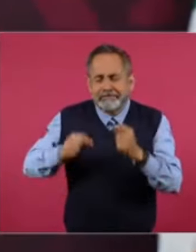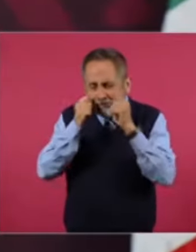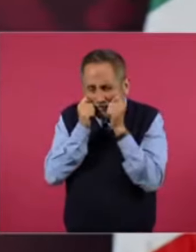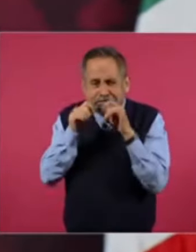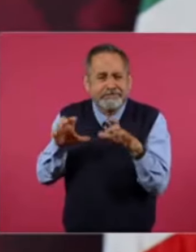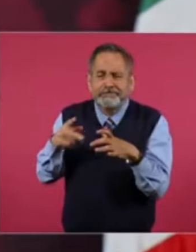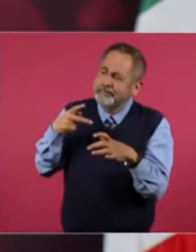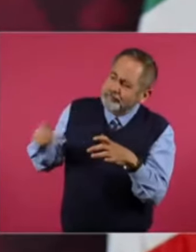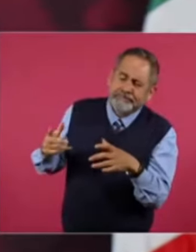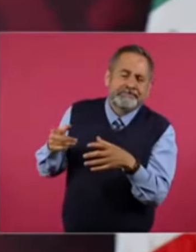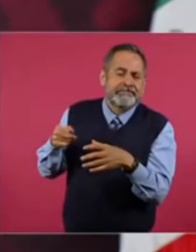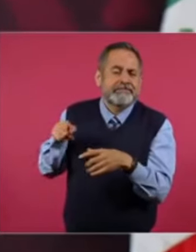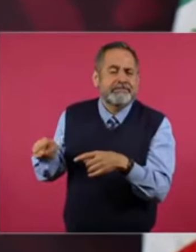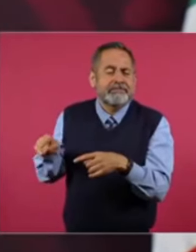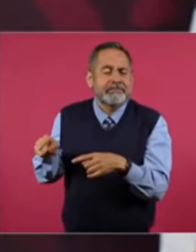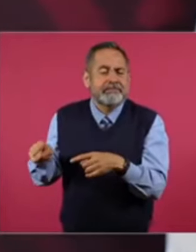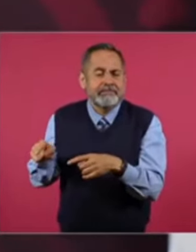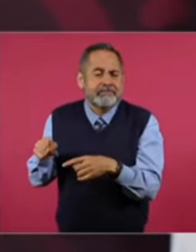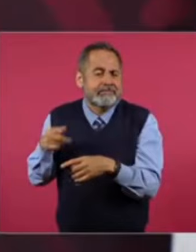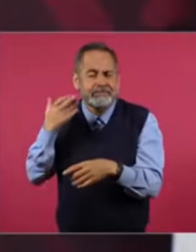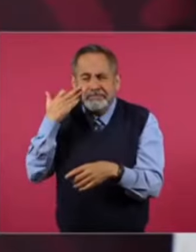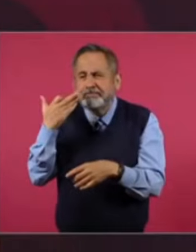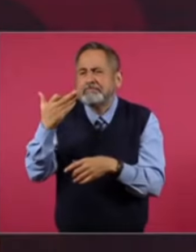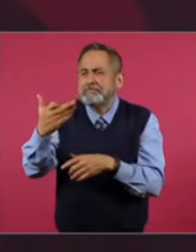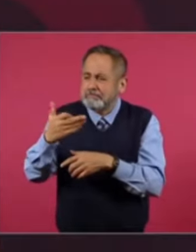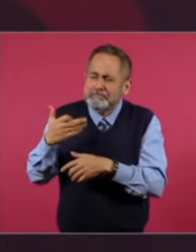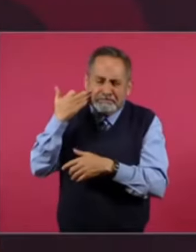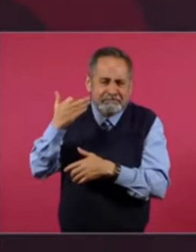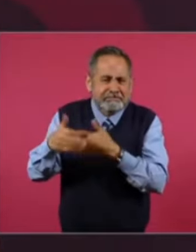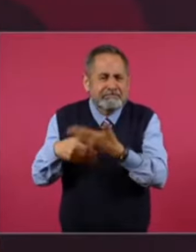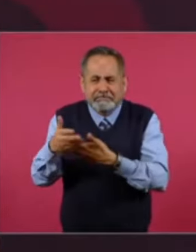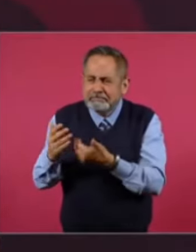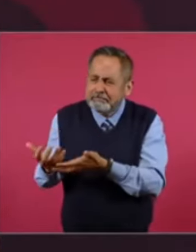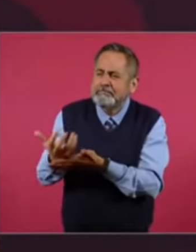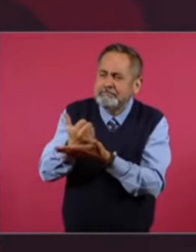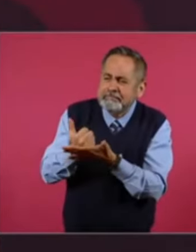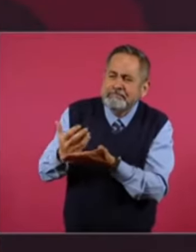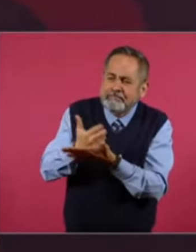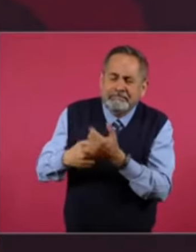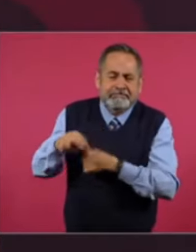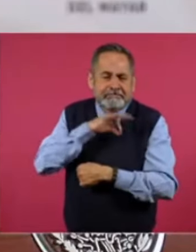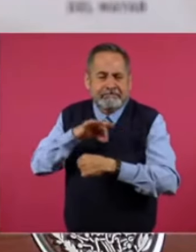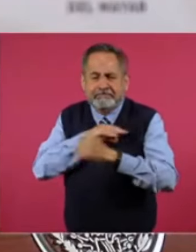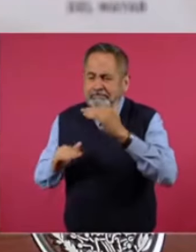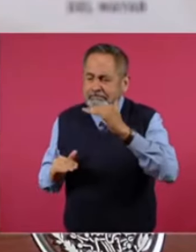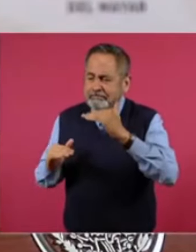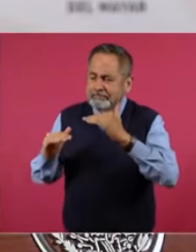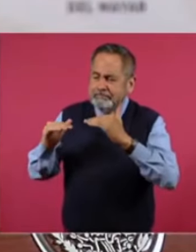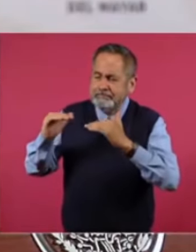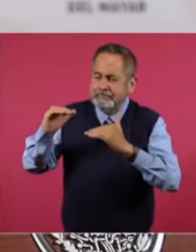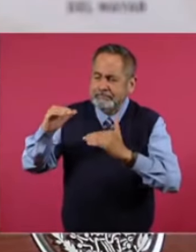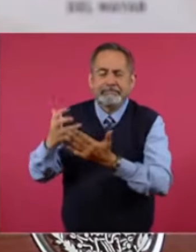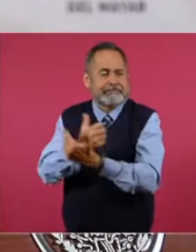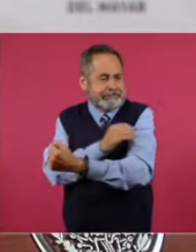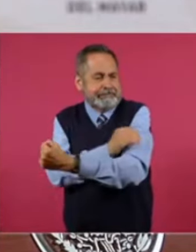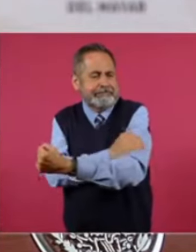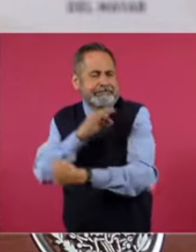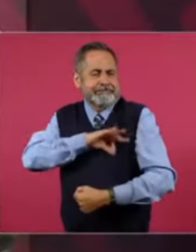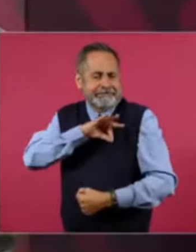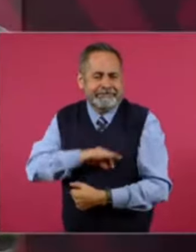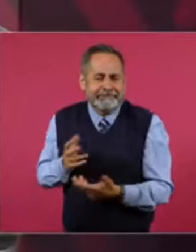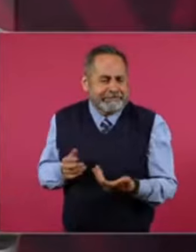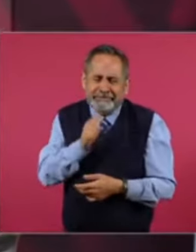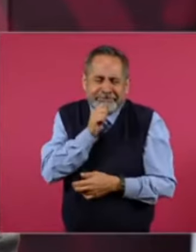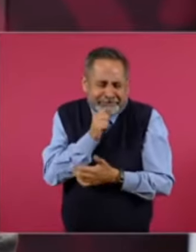Pues. Lleva. O le lleva tiempo. Conseguir. Sus puntos de equilibrio. Pero con nosotros son.